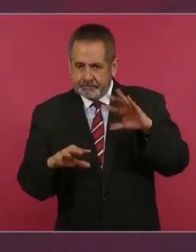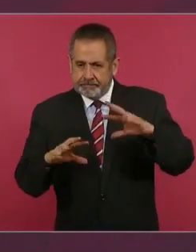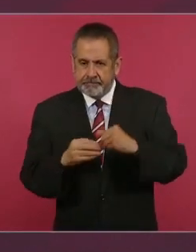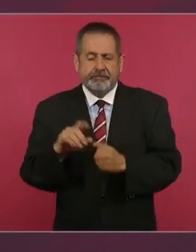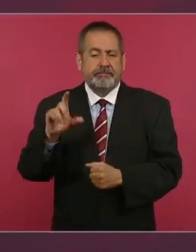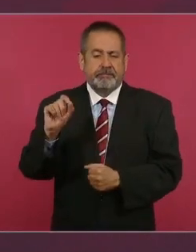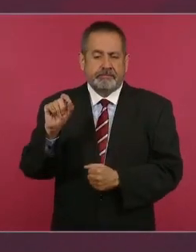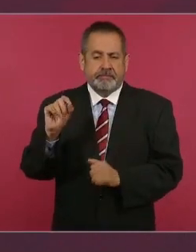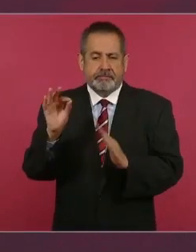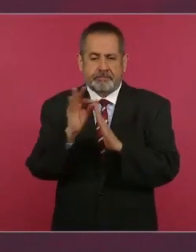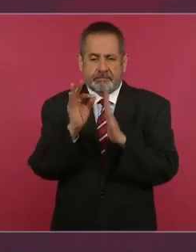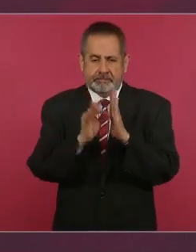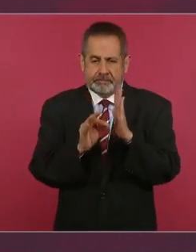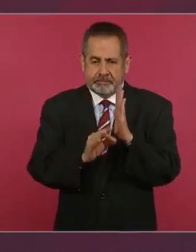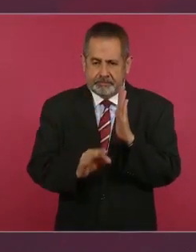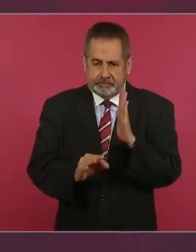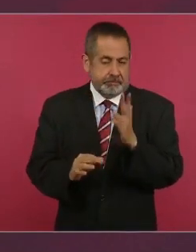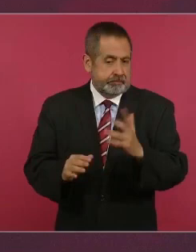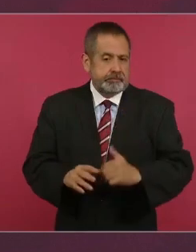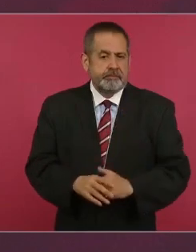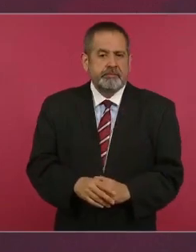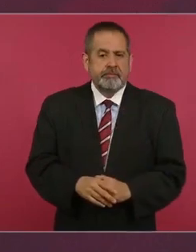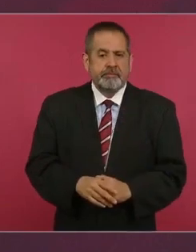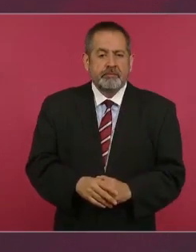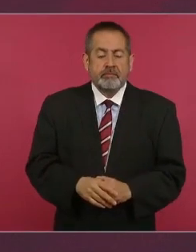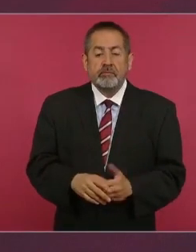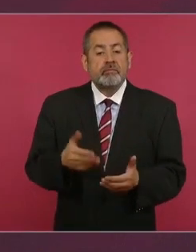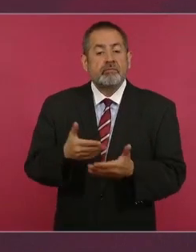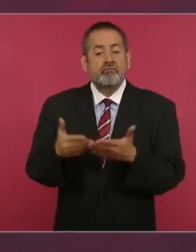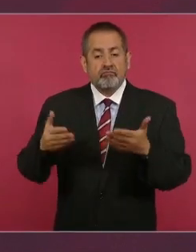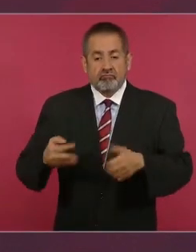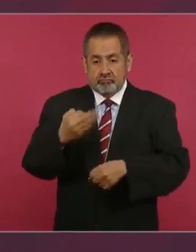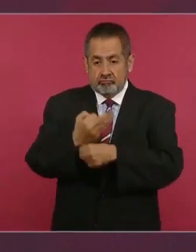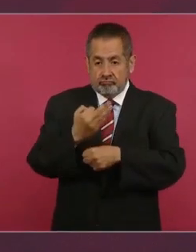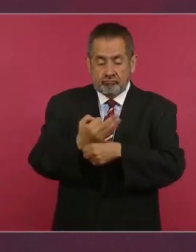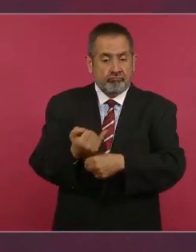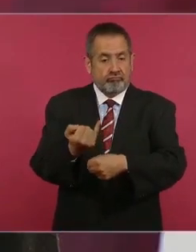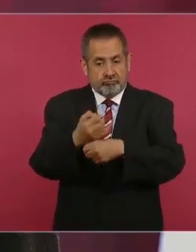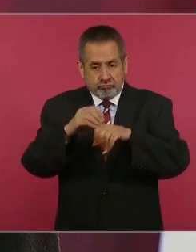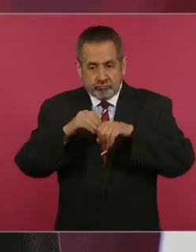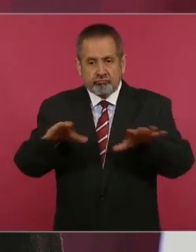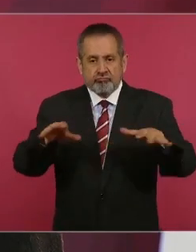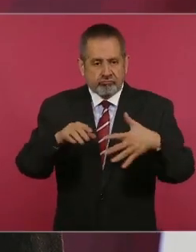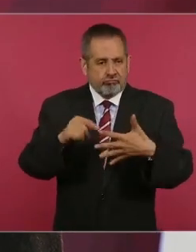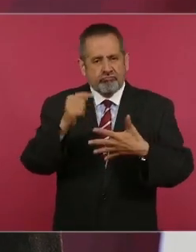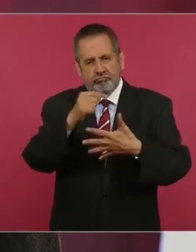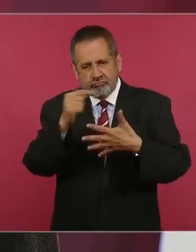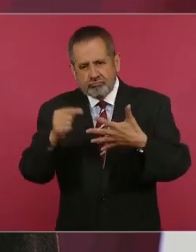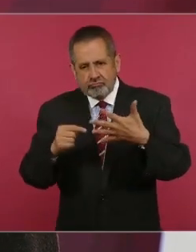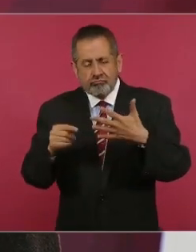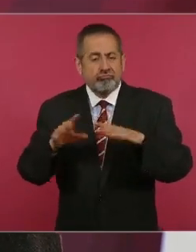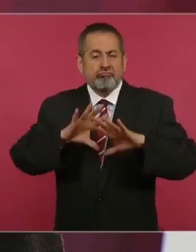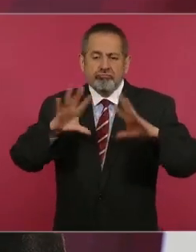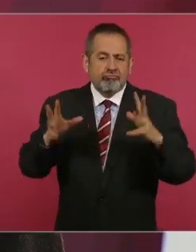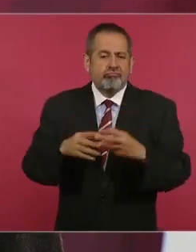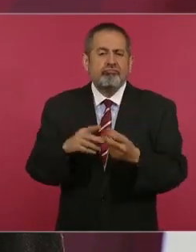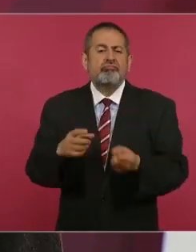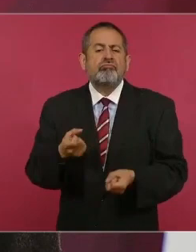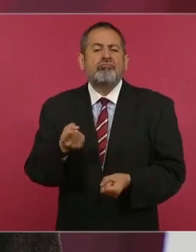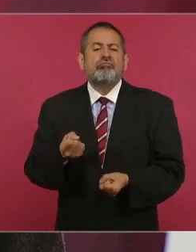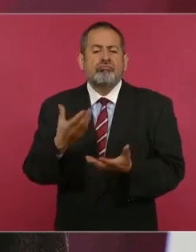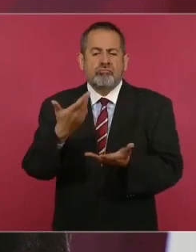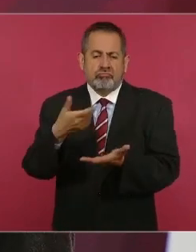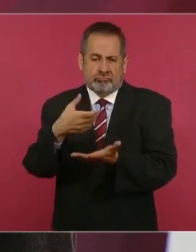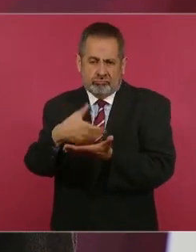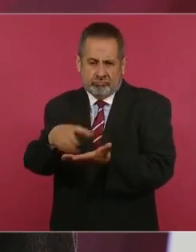se va a dar a conocer toda la inversión que